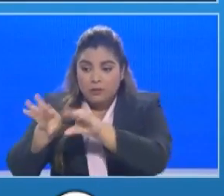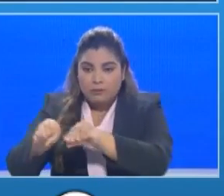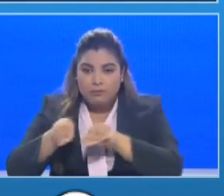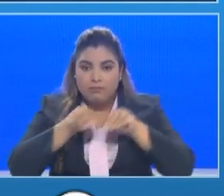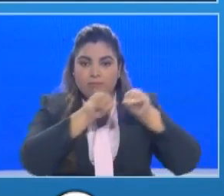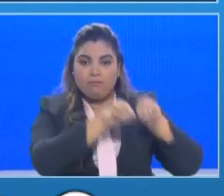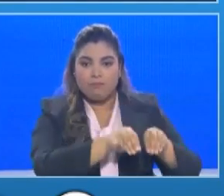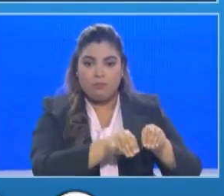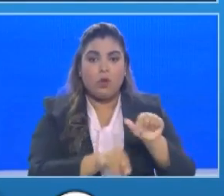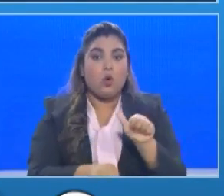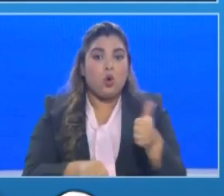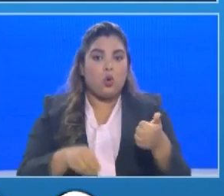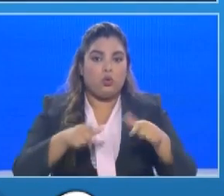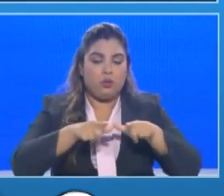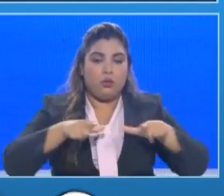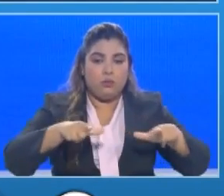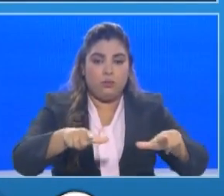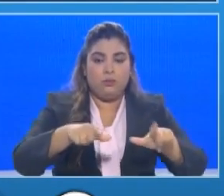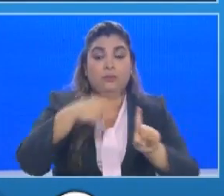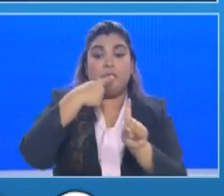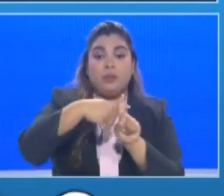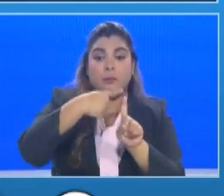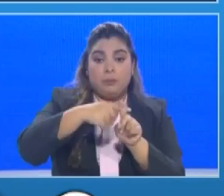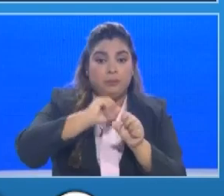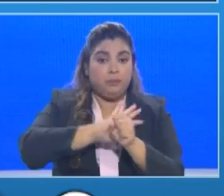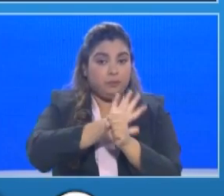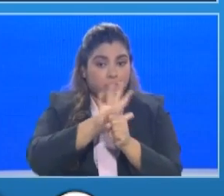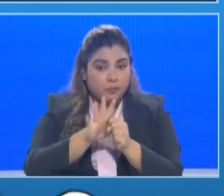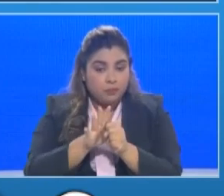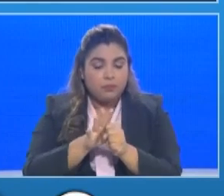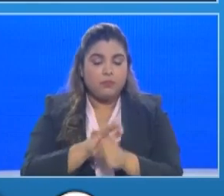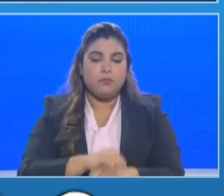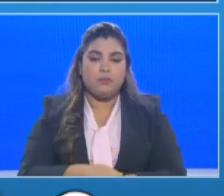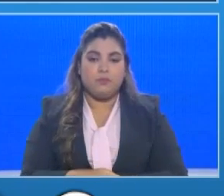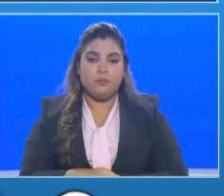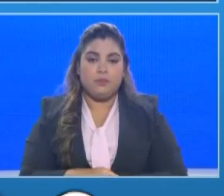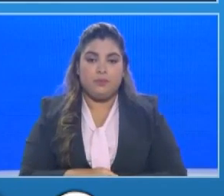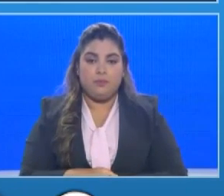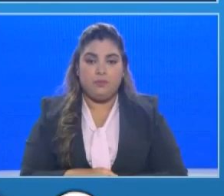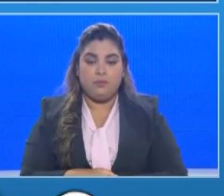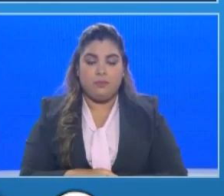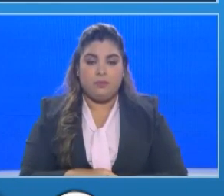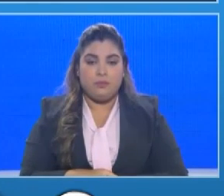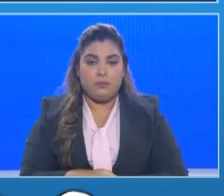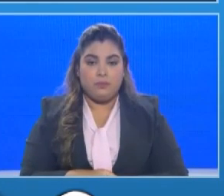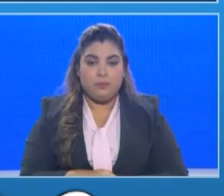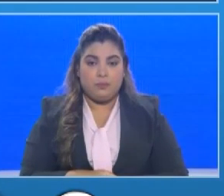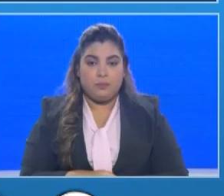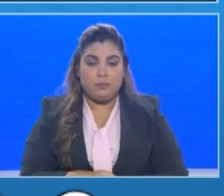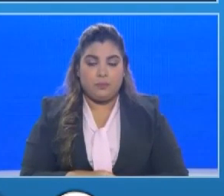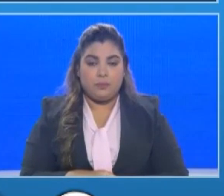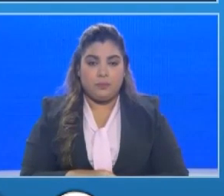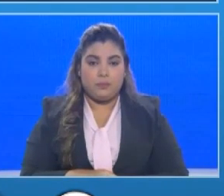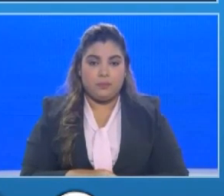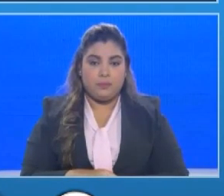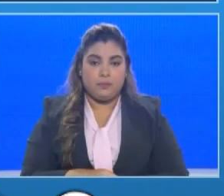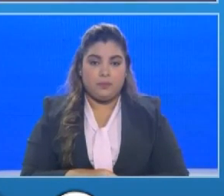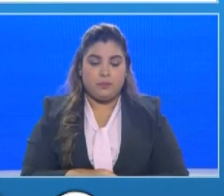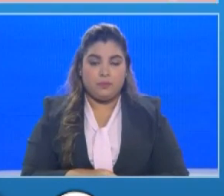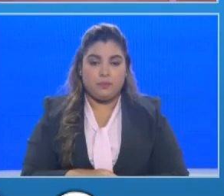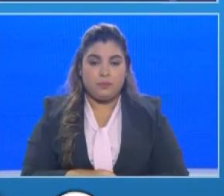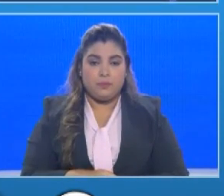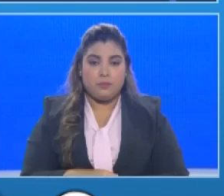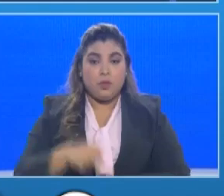algún momento eran COVID positivo del resto de los migrantes que tenemos en este área. Por el otro lado, el día de hoy